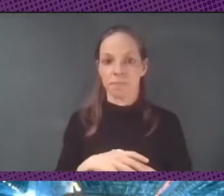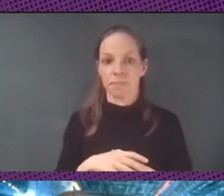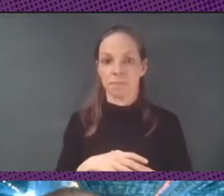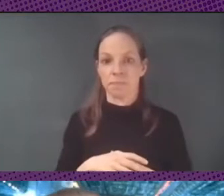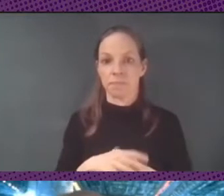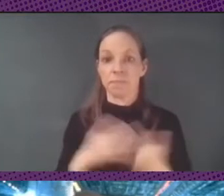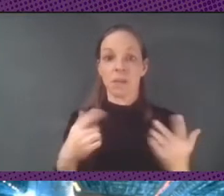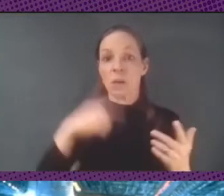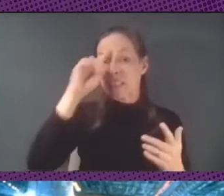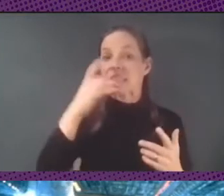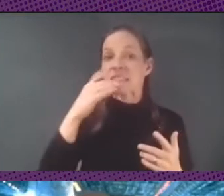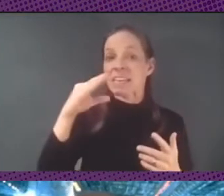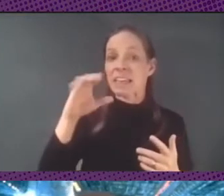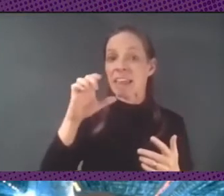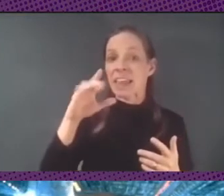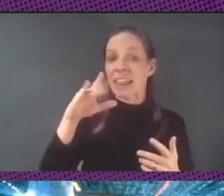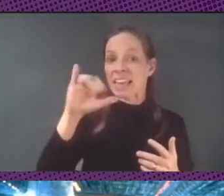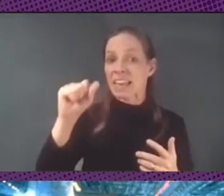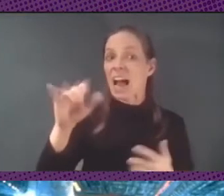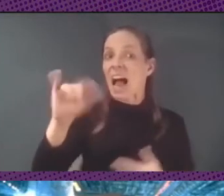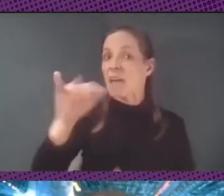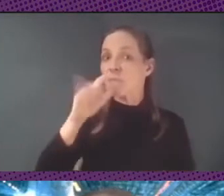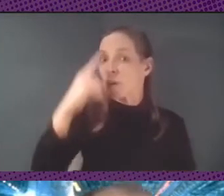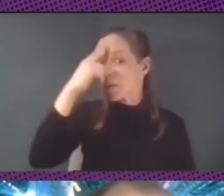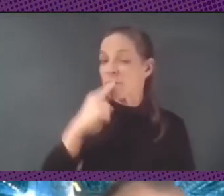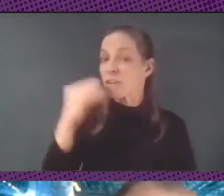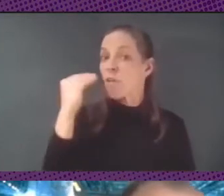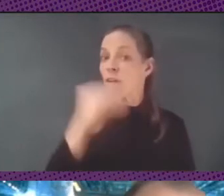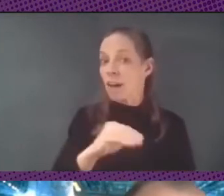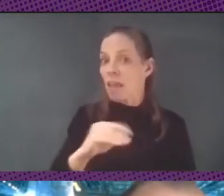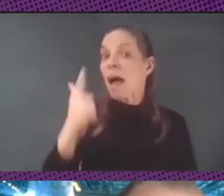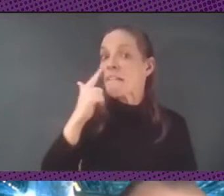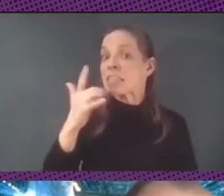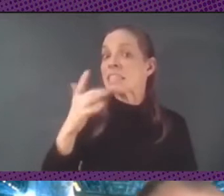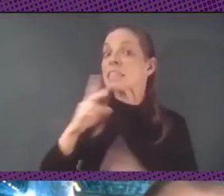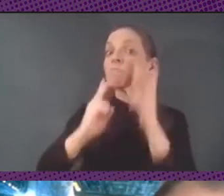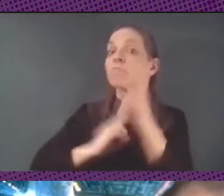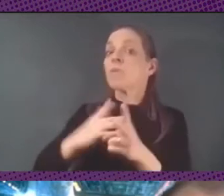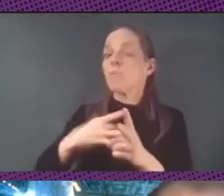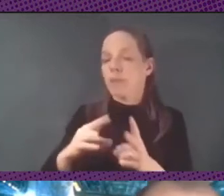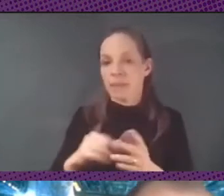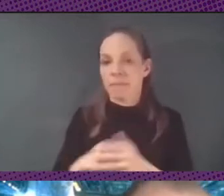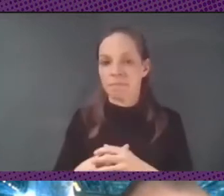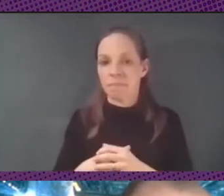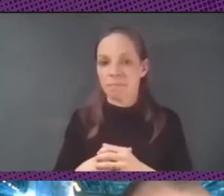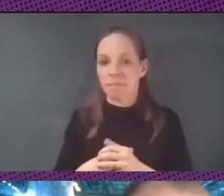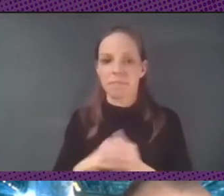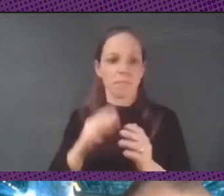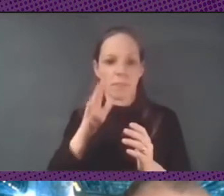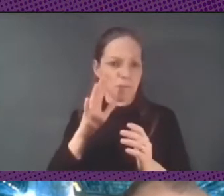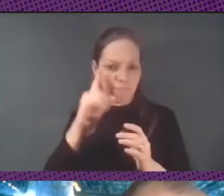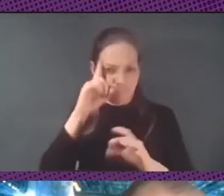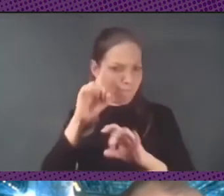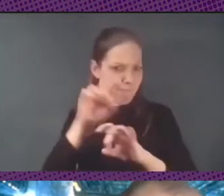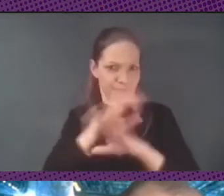cortada pero estaría bien que respondiera la cuestión aquí es es evidente que hay una falta de organización